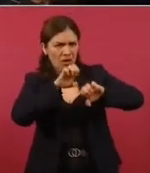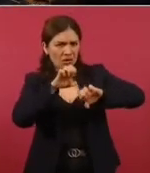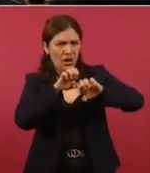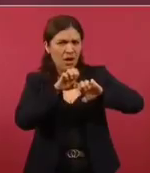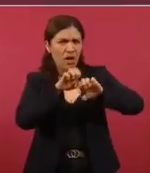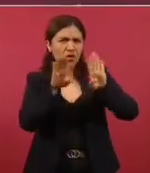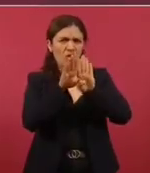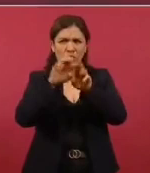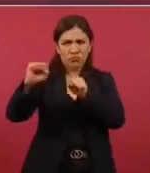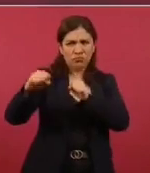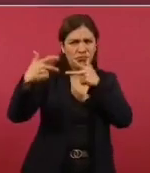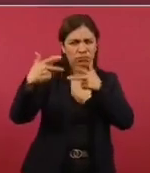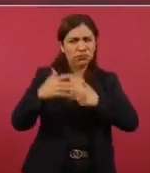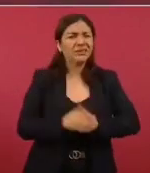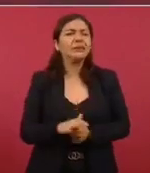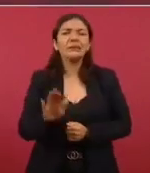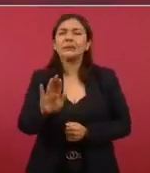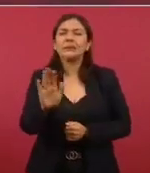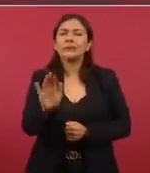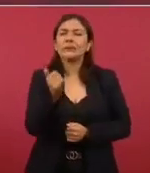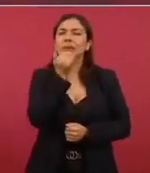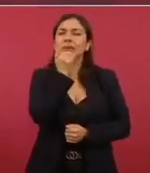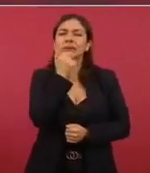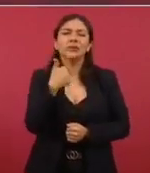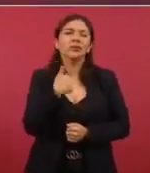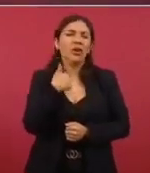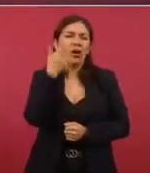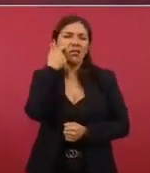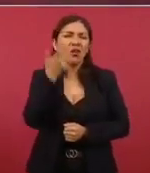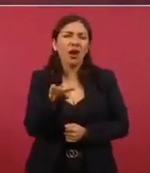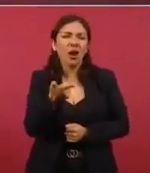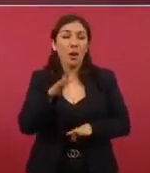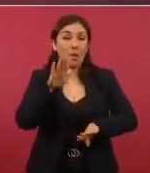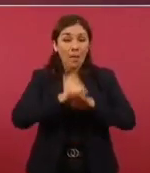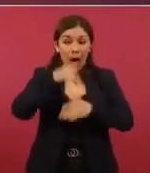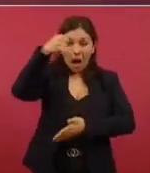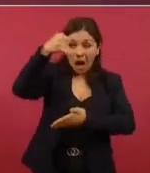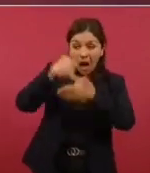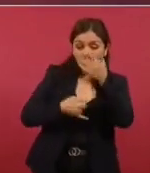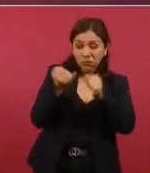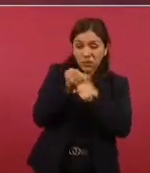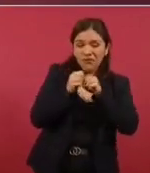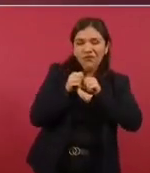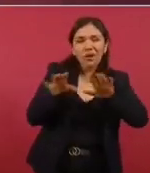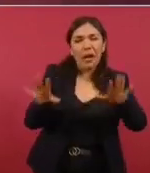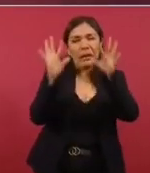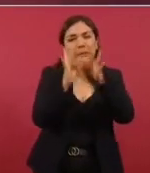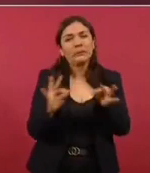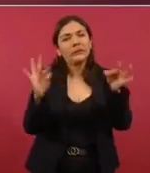ampliar más la información porque